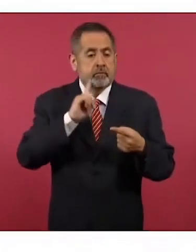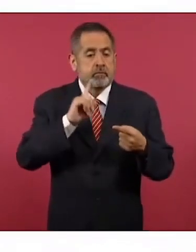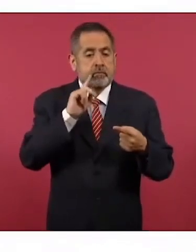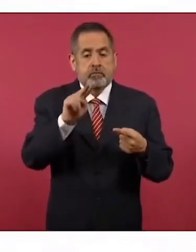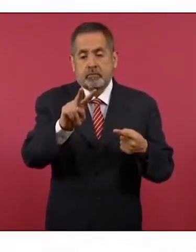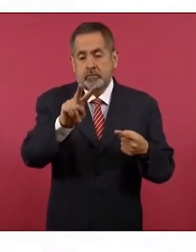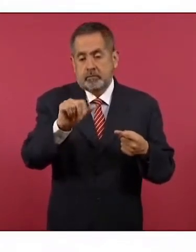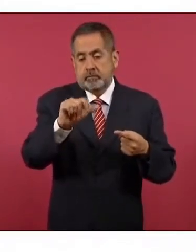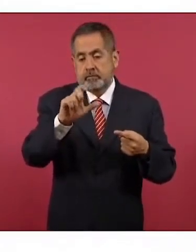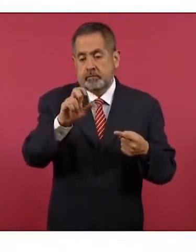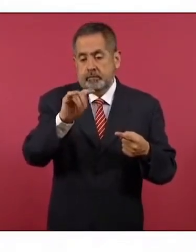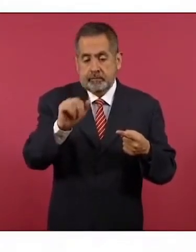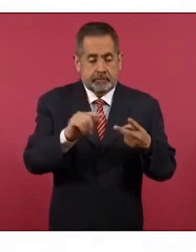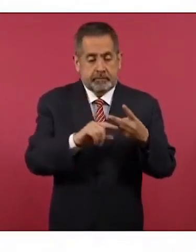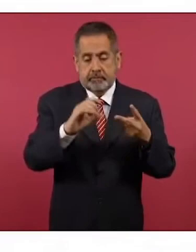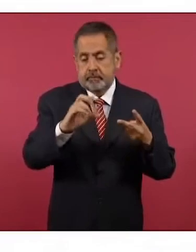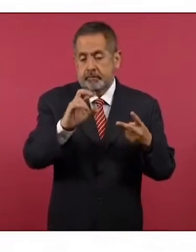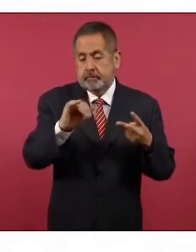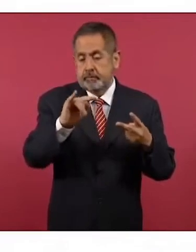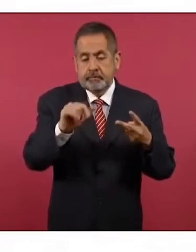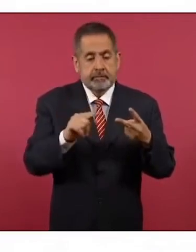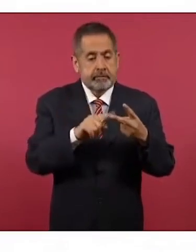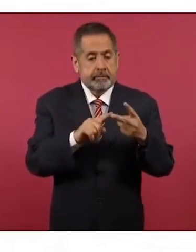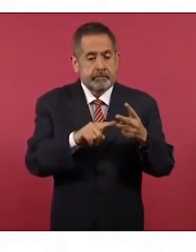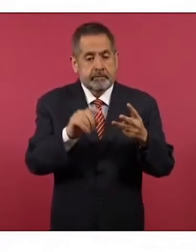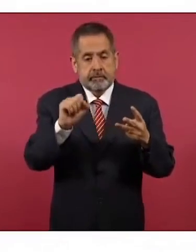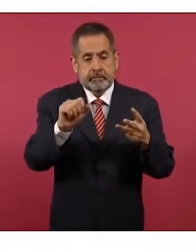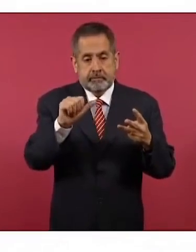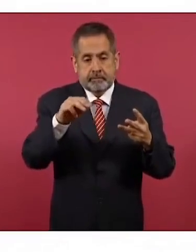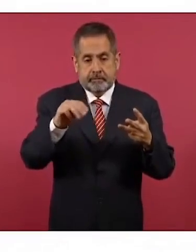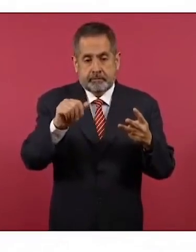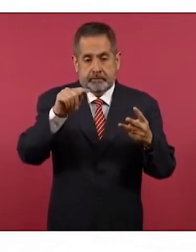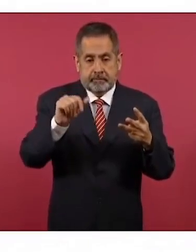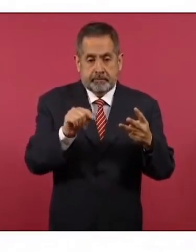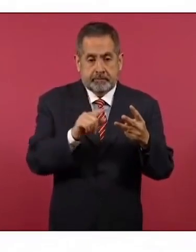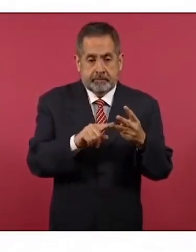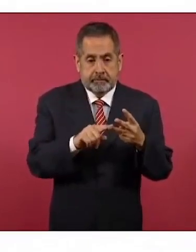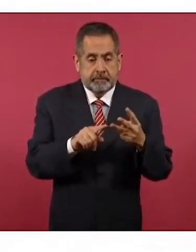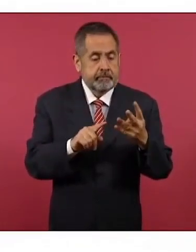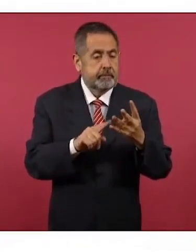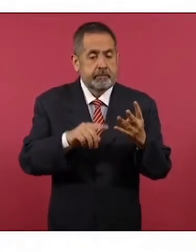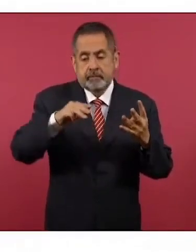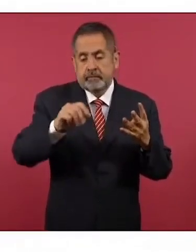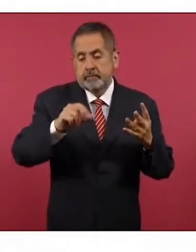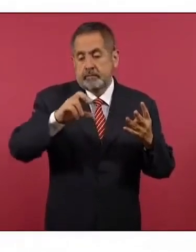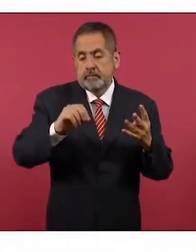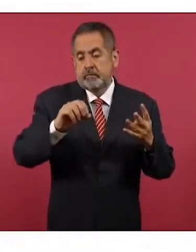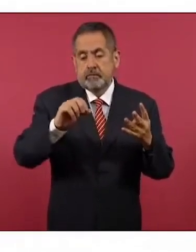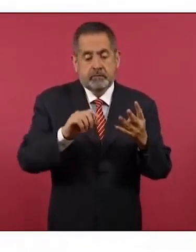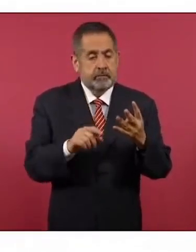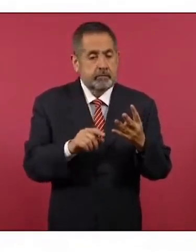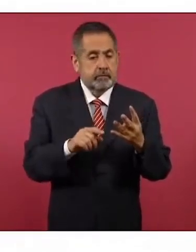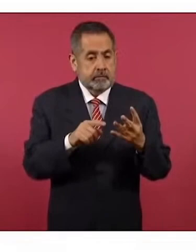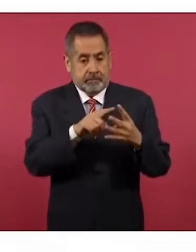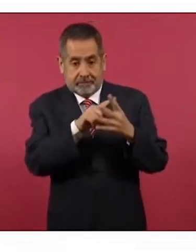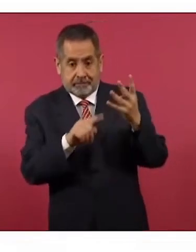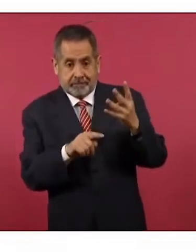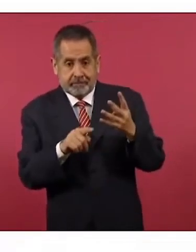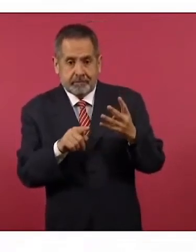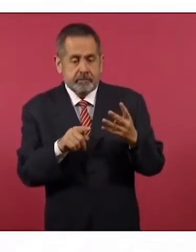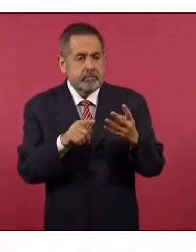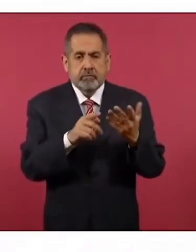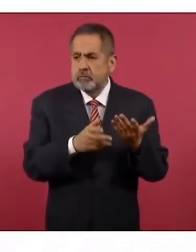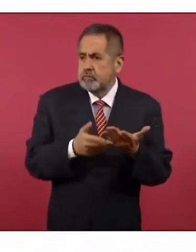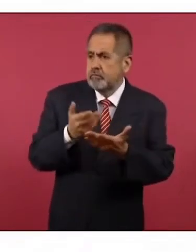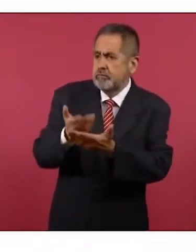Cortés Torrida, de Cristina Valle Hernández, de Samantha Biennada, Mario Alberto Aguirre, quienes incluso